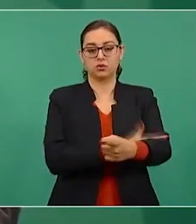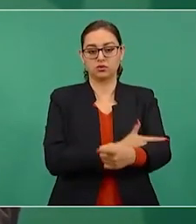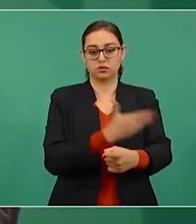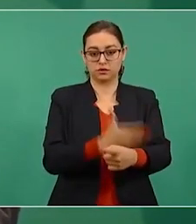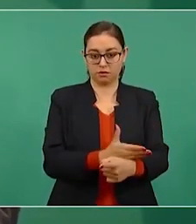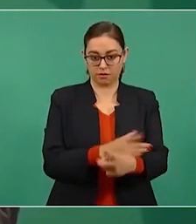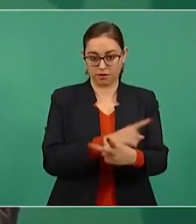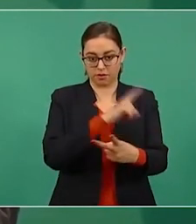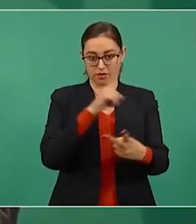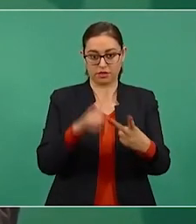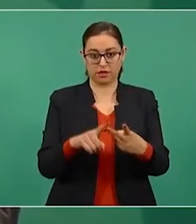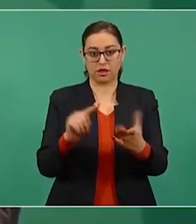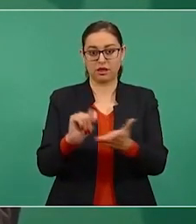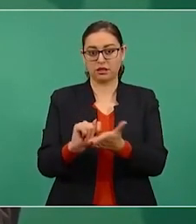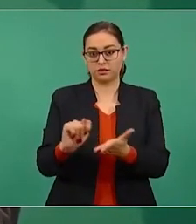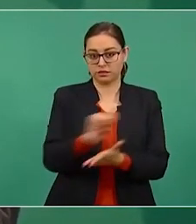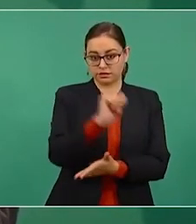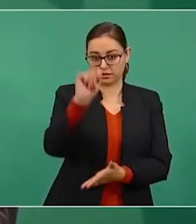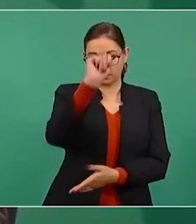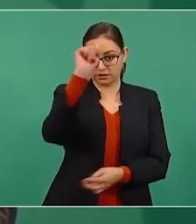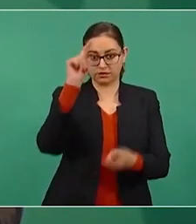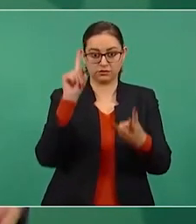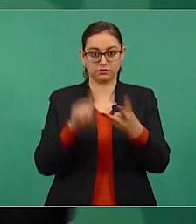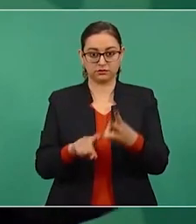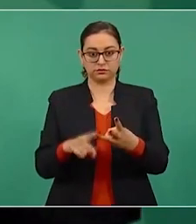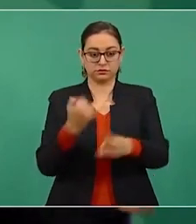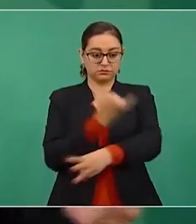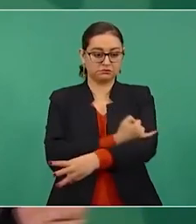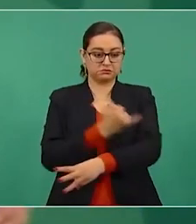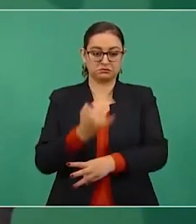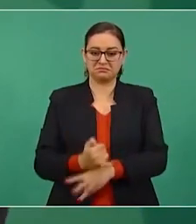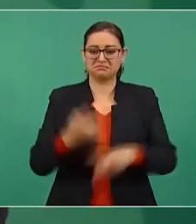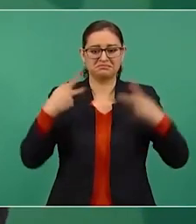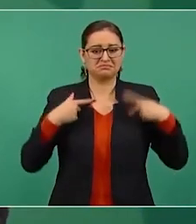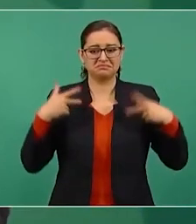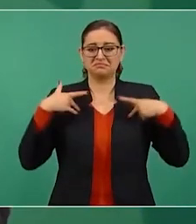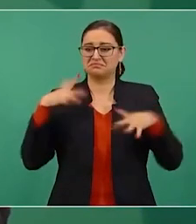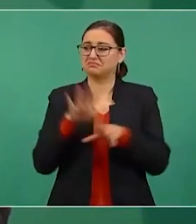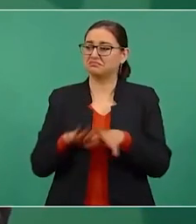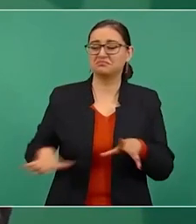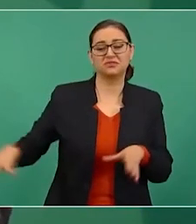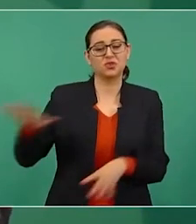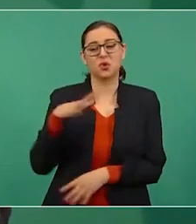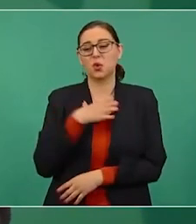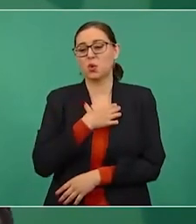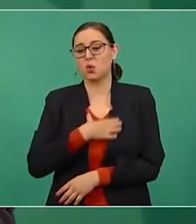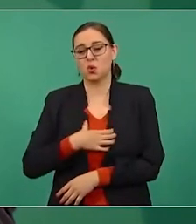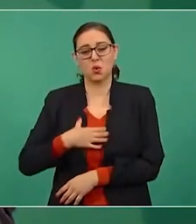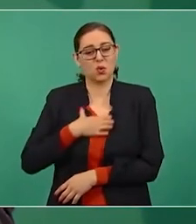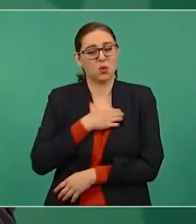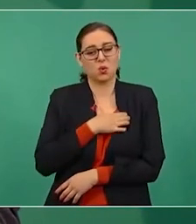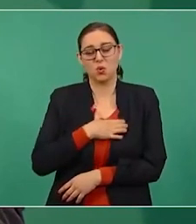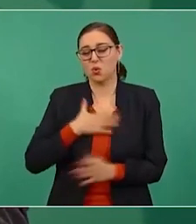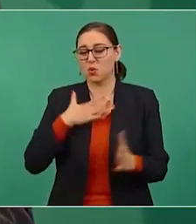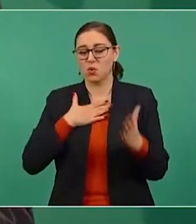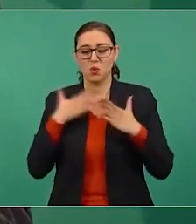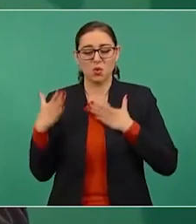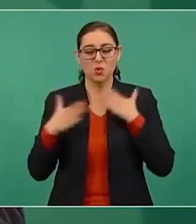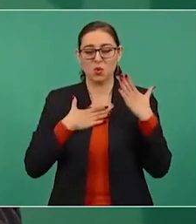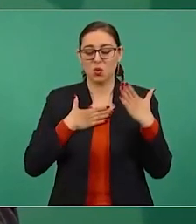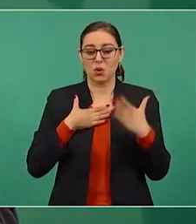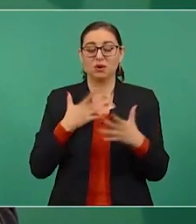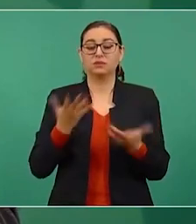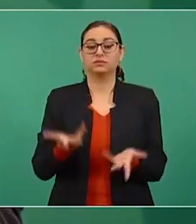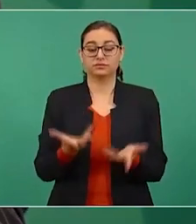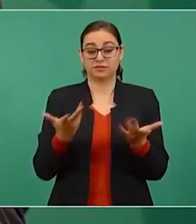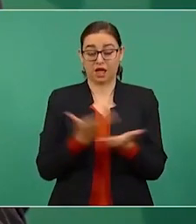otra en Tláhuatl y otra en Iztapalapa. La gente contenta porque son dos